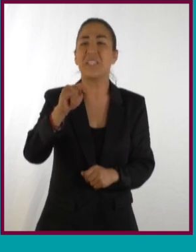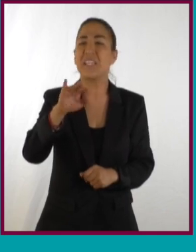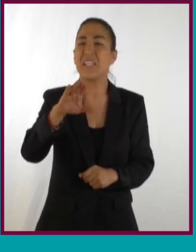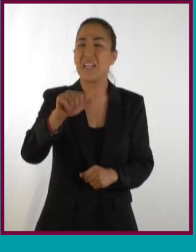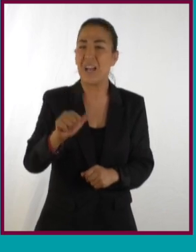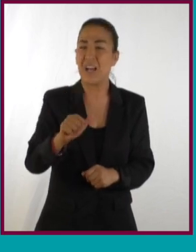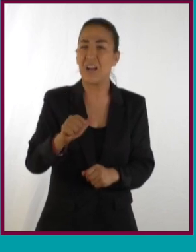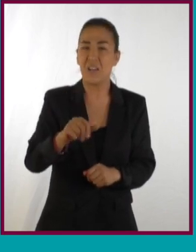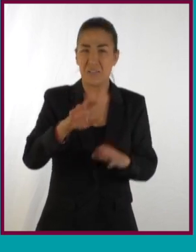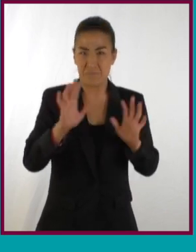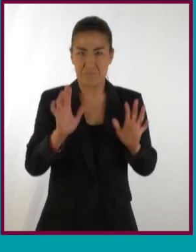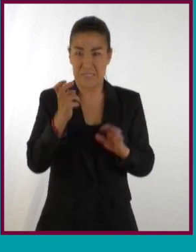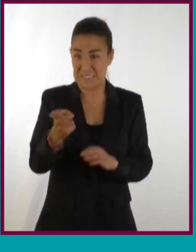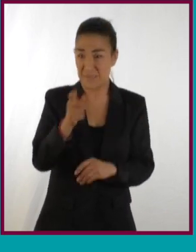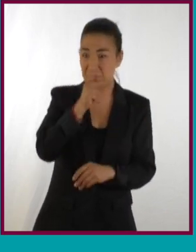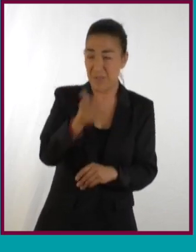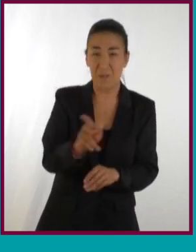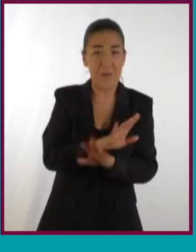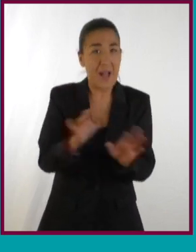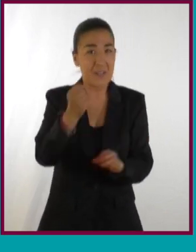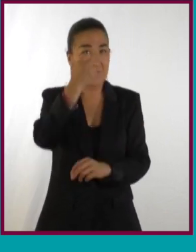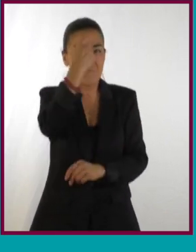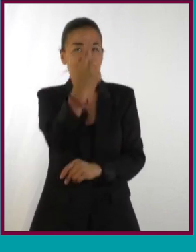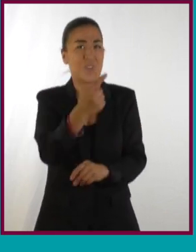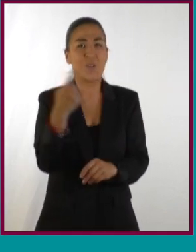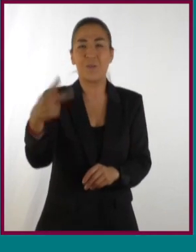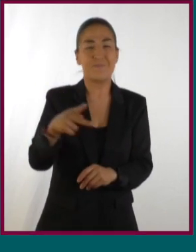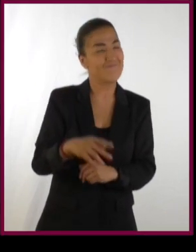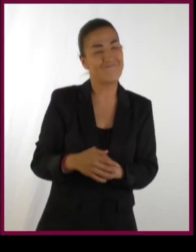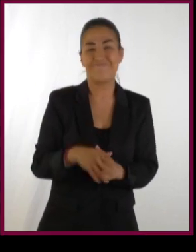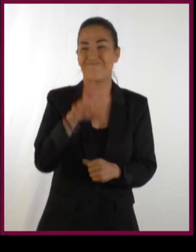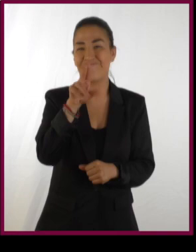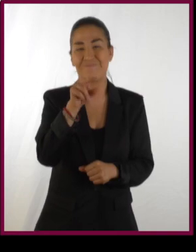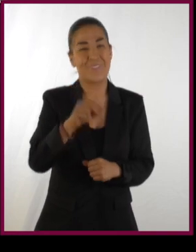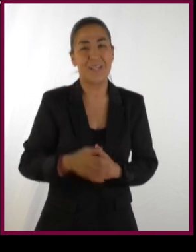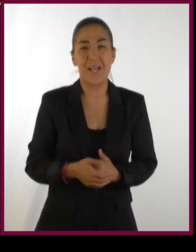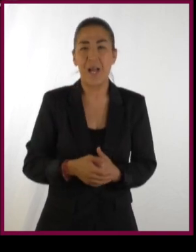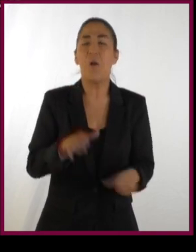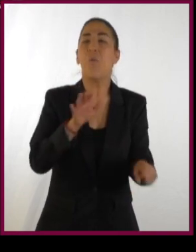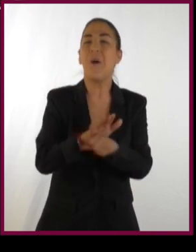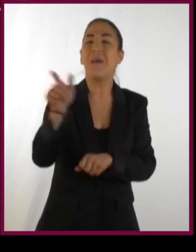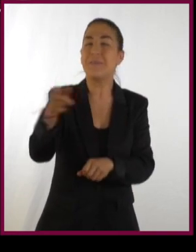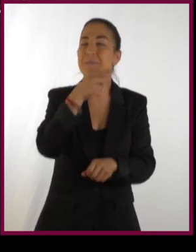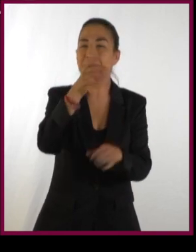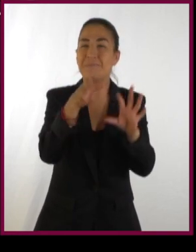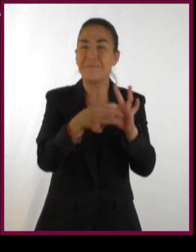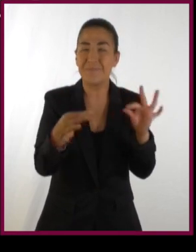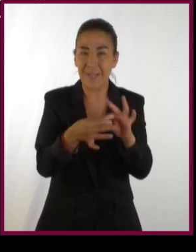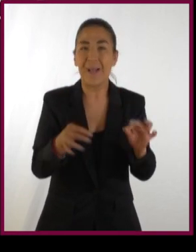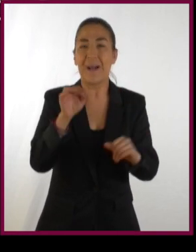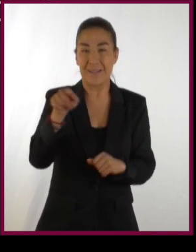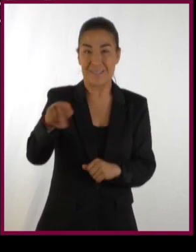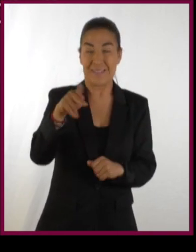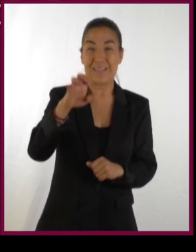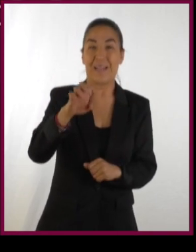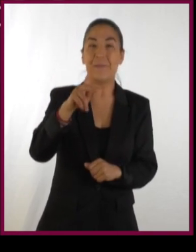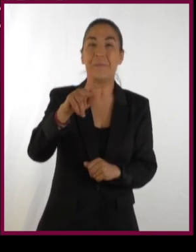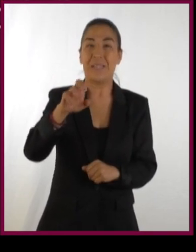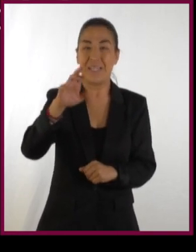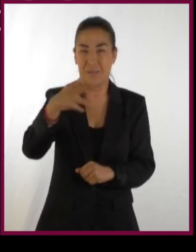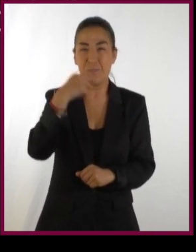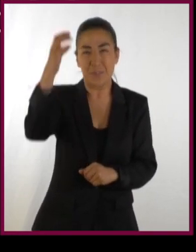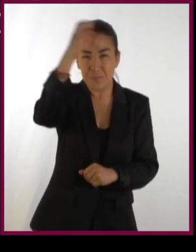¿Pero se le ocurrió así no más? O sea, con mucho esfuerzo. Ajá. No, para nada. Y de hecho el chisme es el siguiente. A ver.